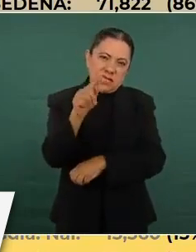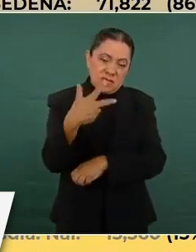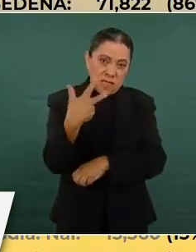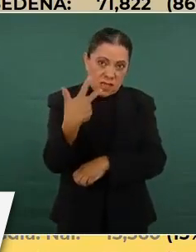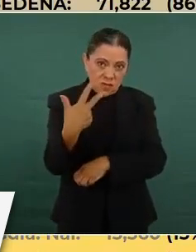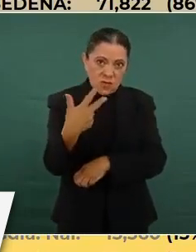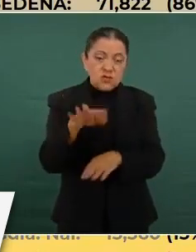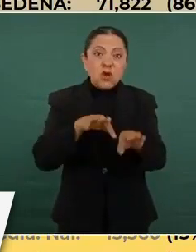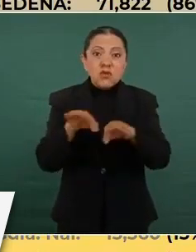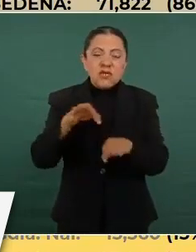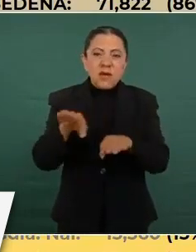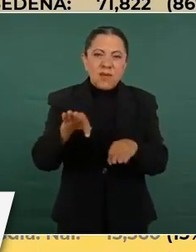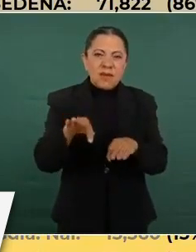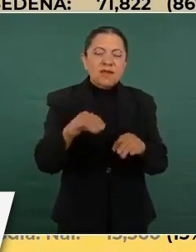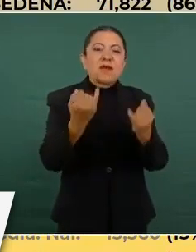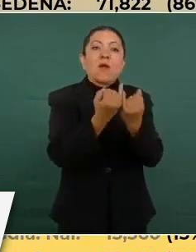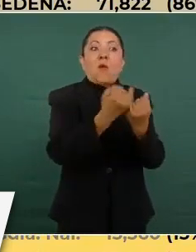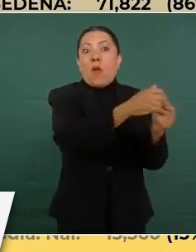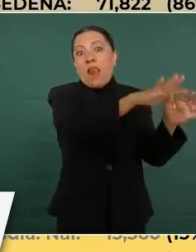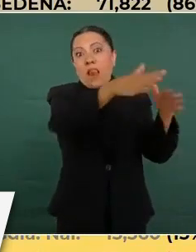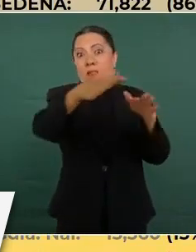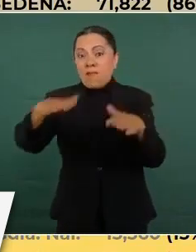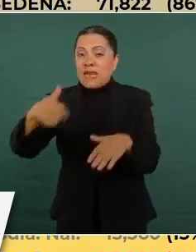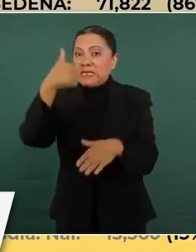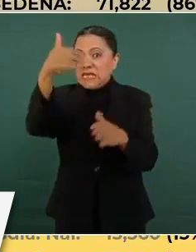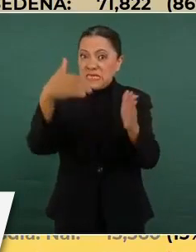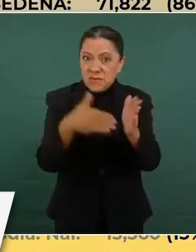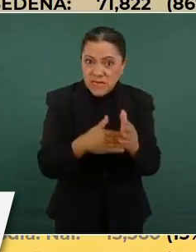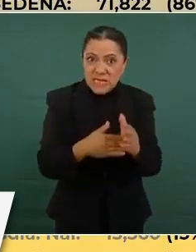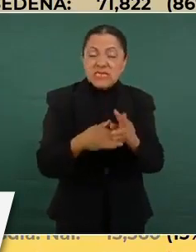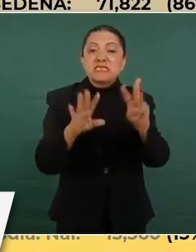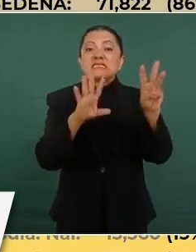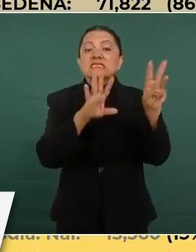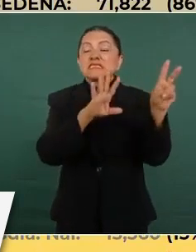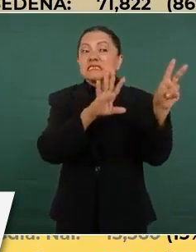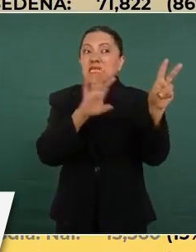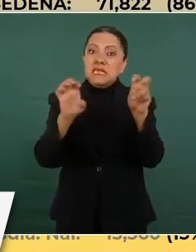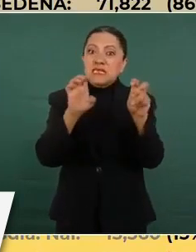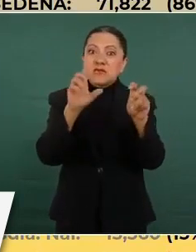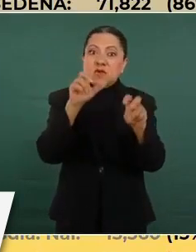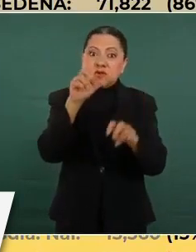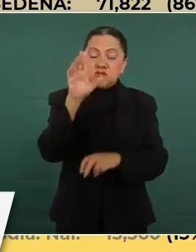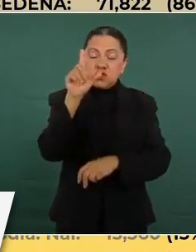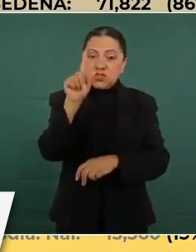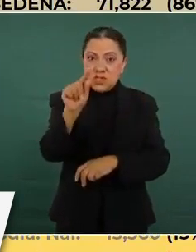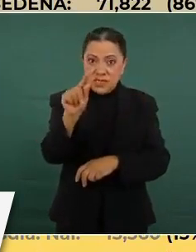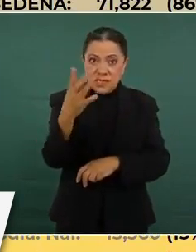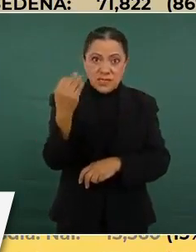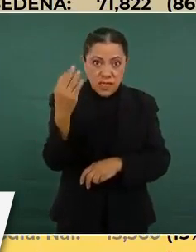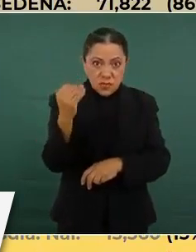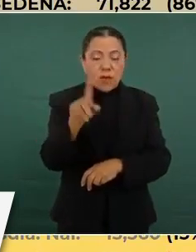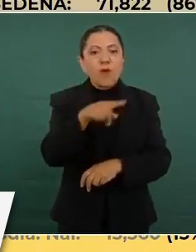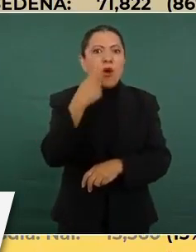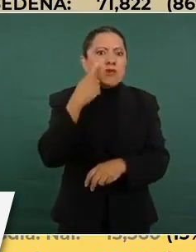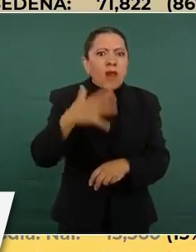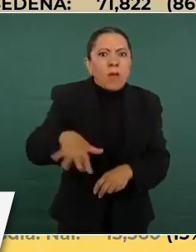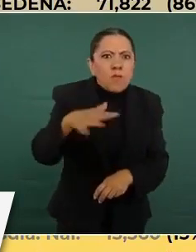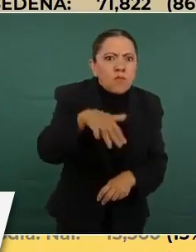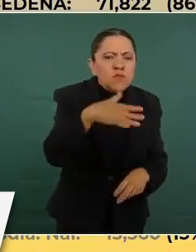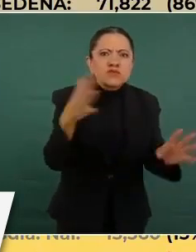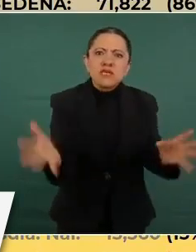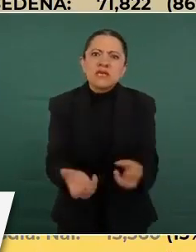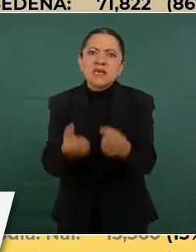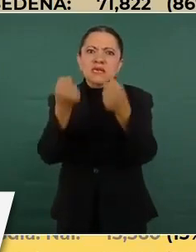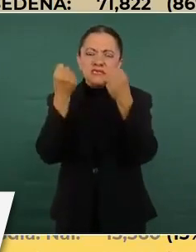Golfo y Pacífico, 6 mil 179 y operaciones de búsqueda y rescate, 475. Todos estos